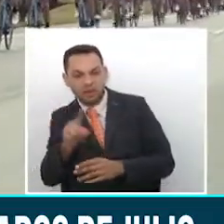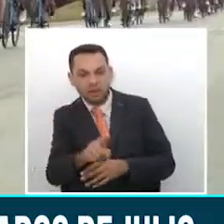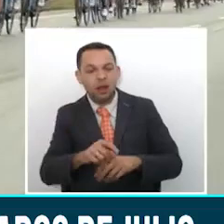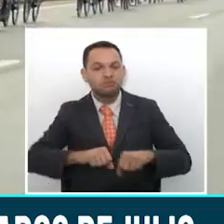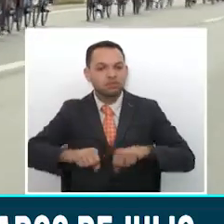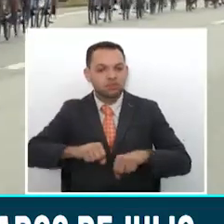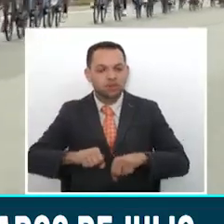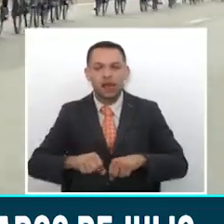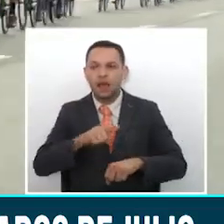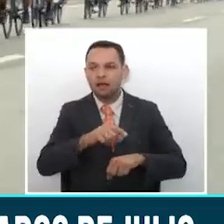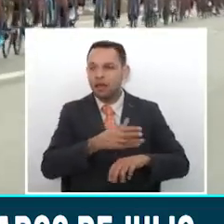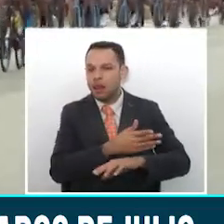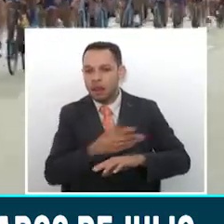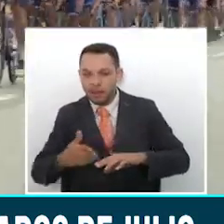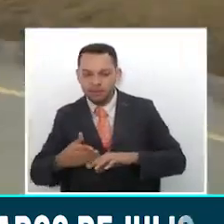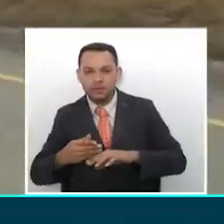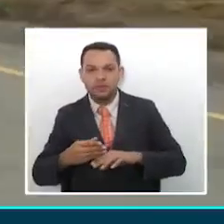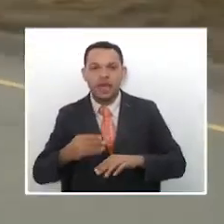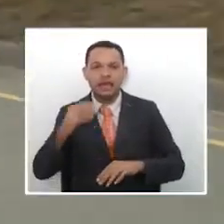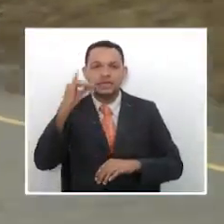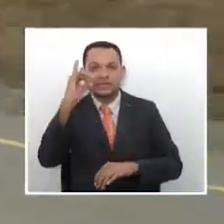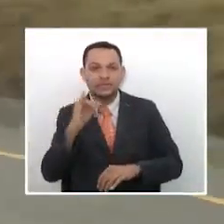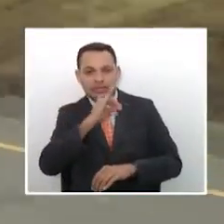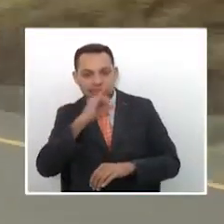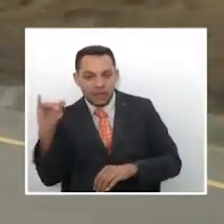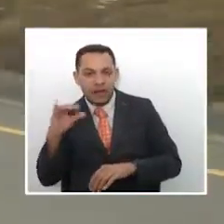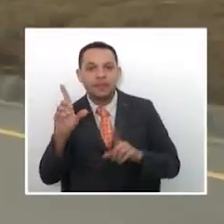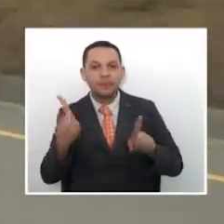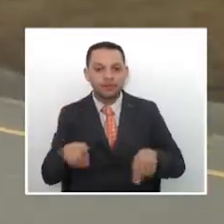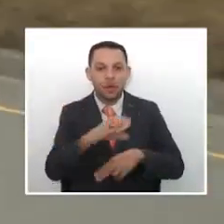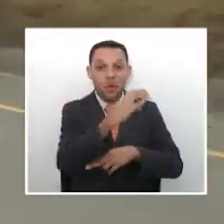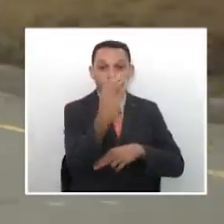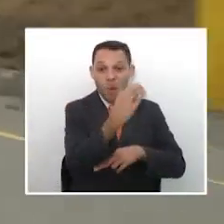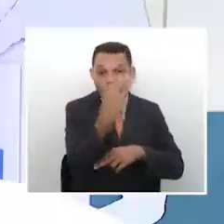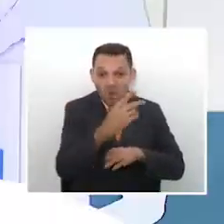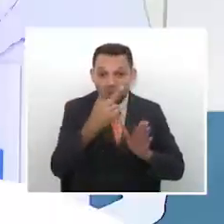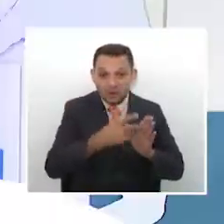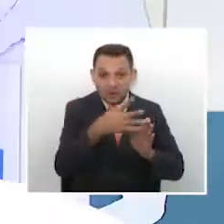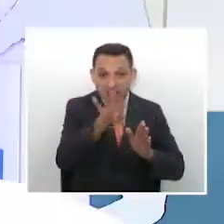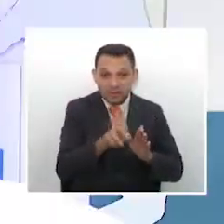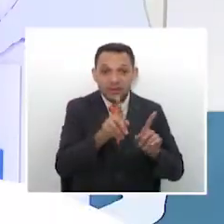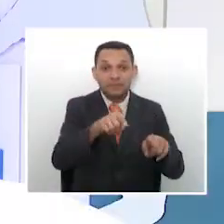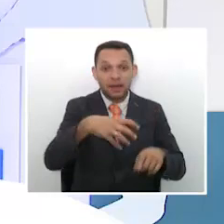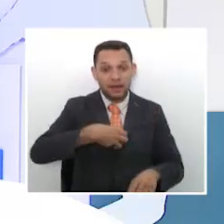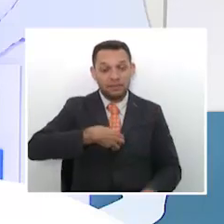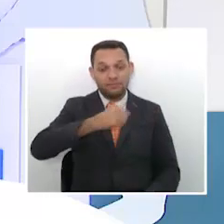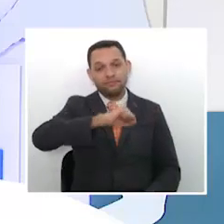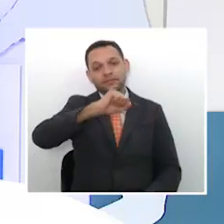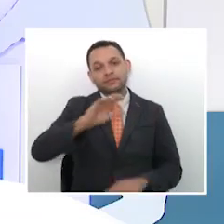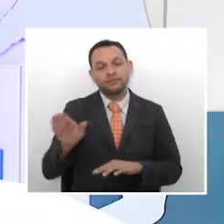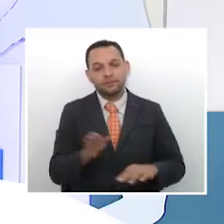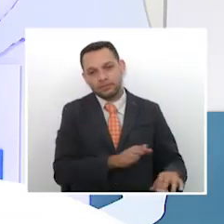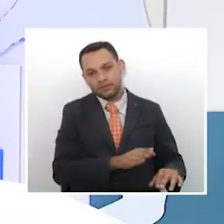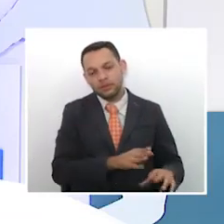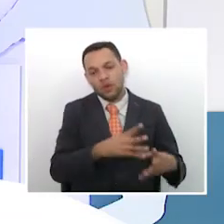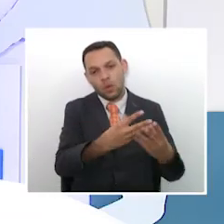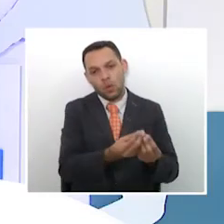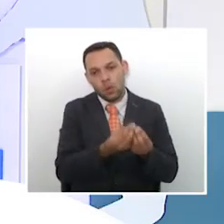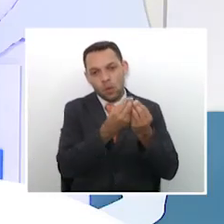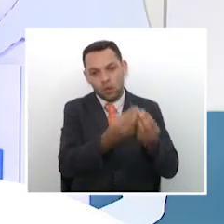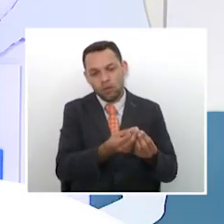tercer lugar, así como el título del Tour Colombia 2.1 2019. Como decíamos, la Legión Colombiana